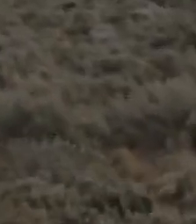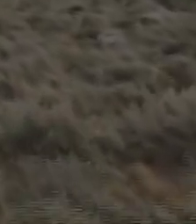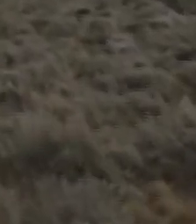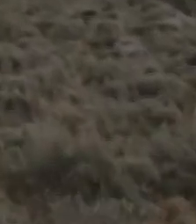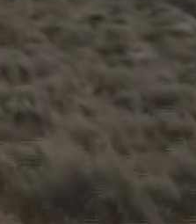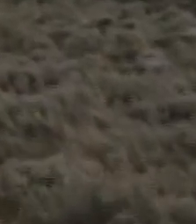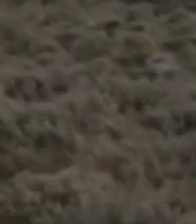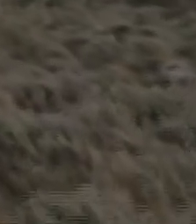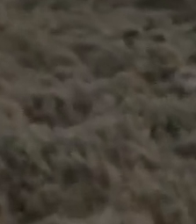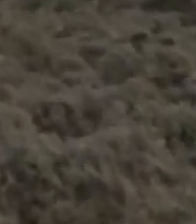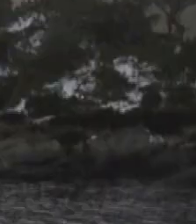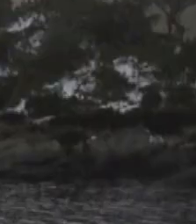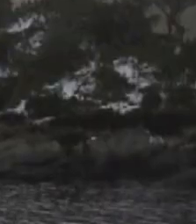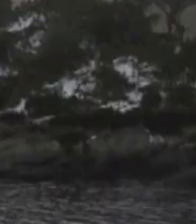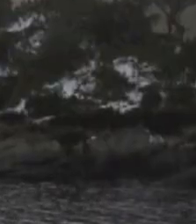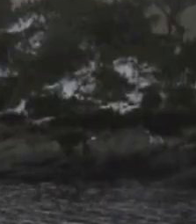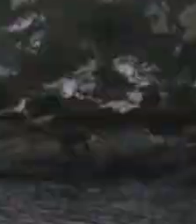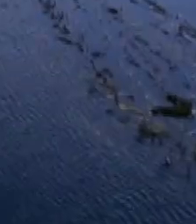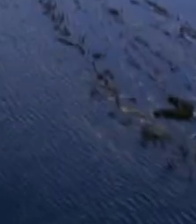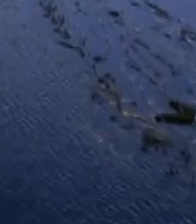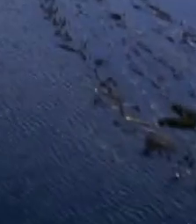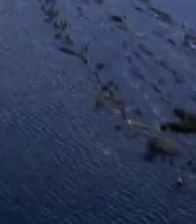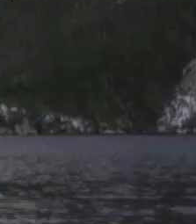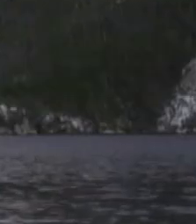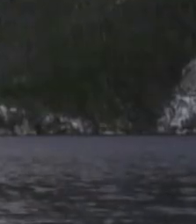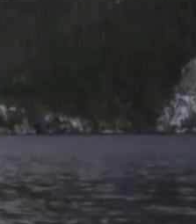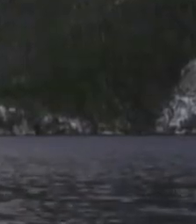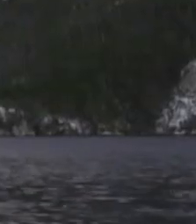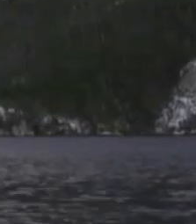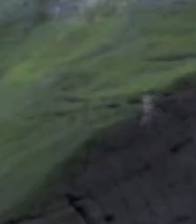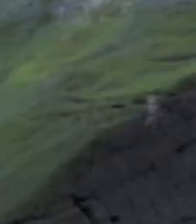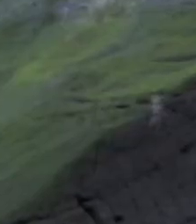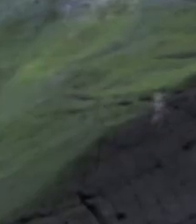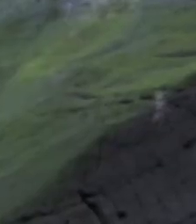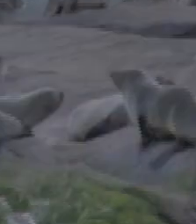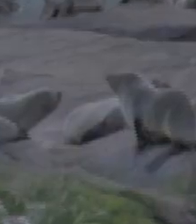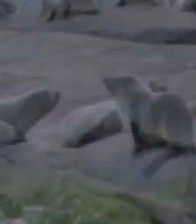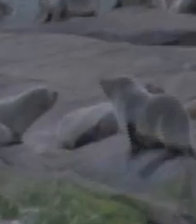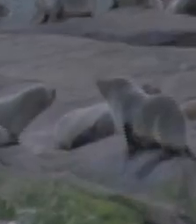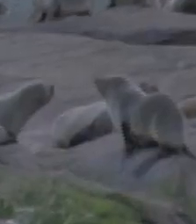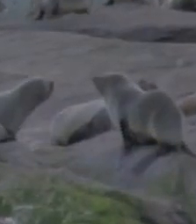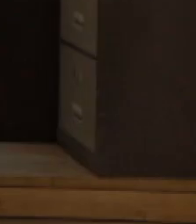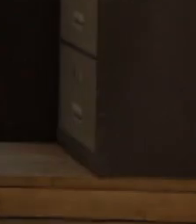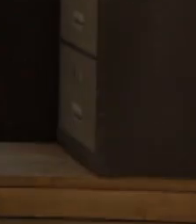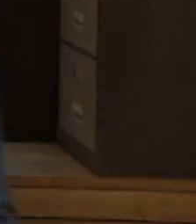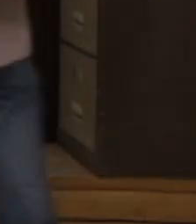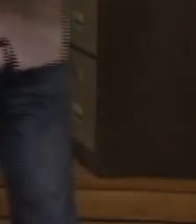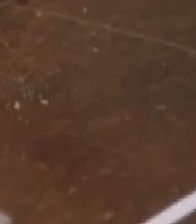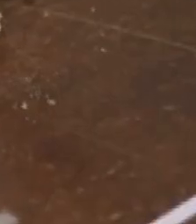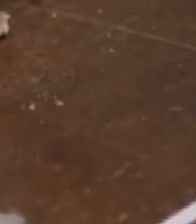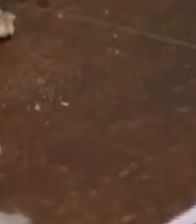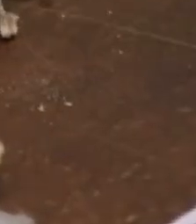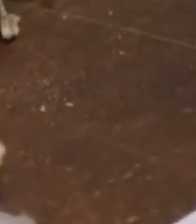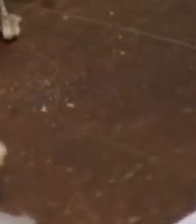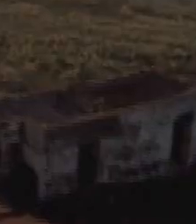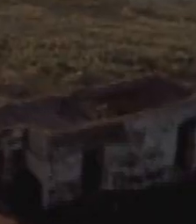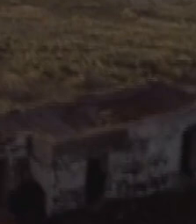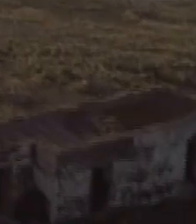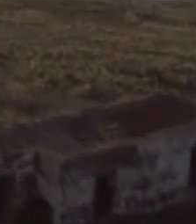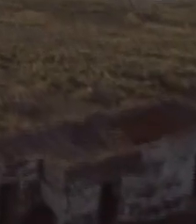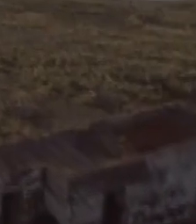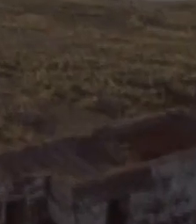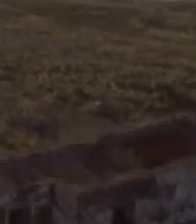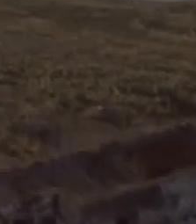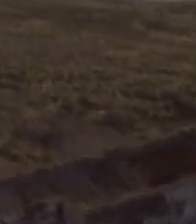en la provincia de Tierra del Fuego, recorriendo las costas de la Patagonia hasta la provincia de Buenos Aires. De